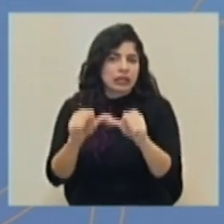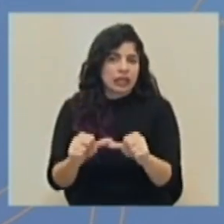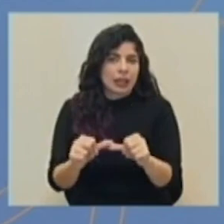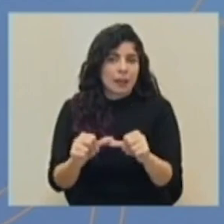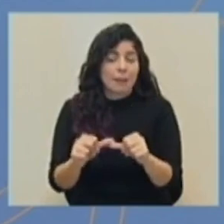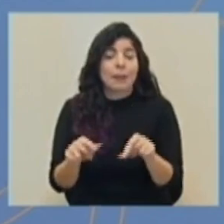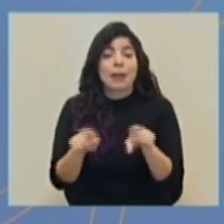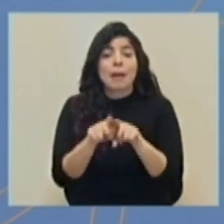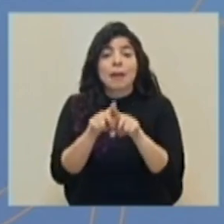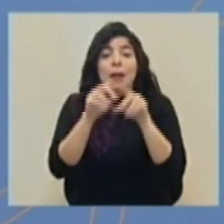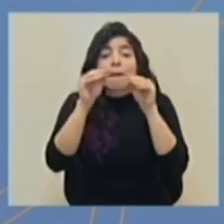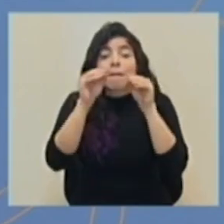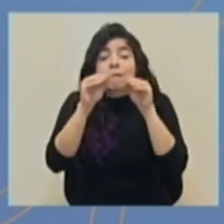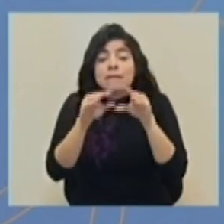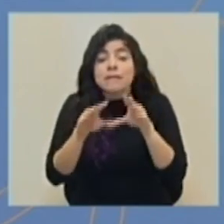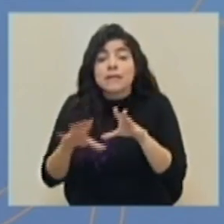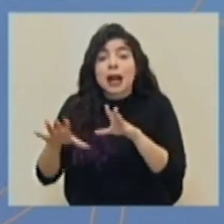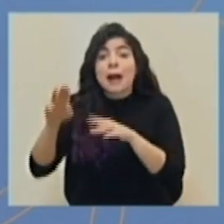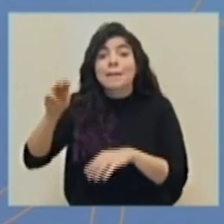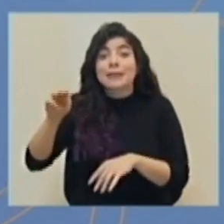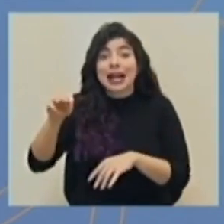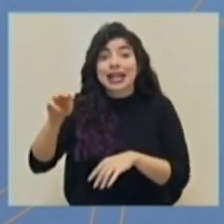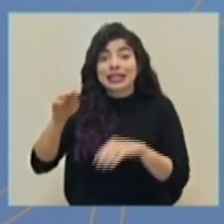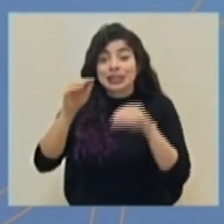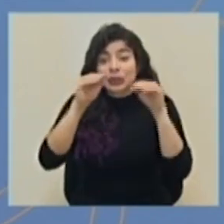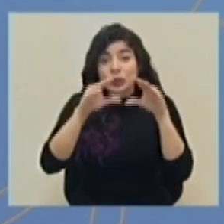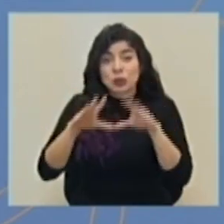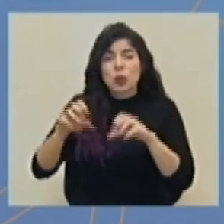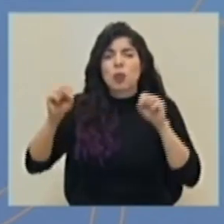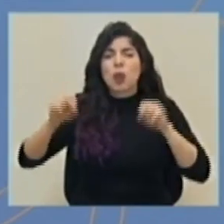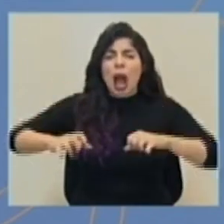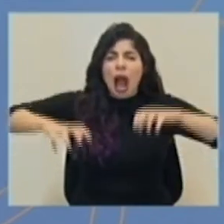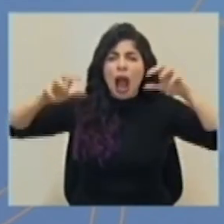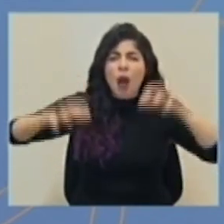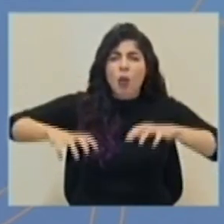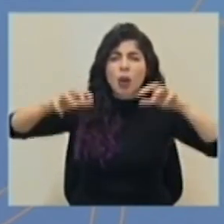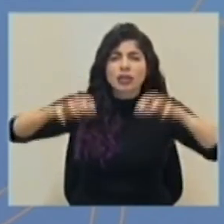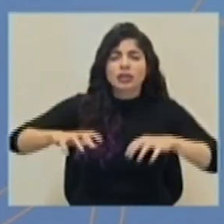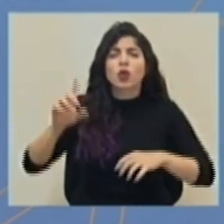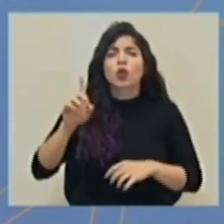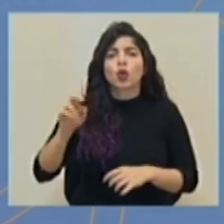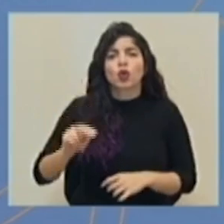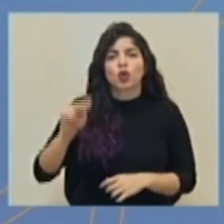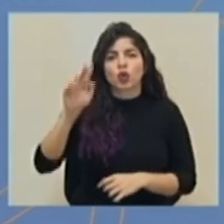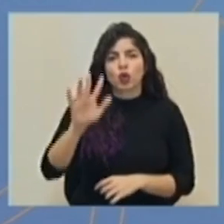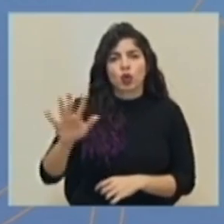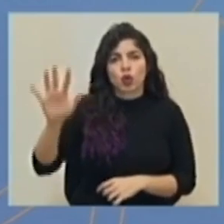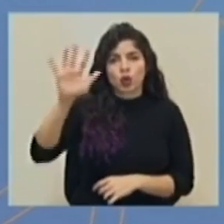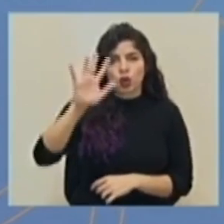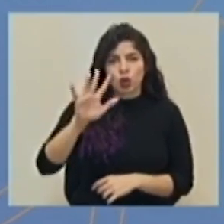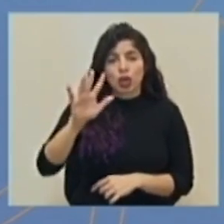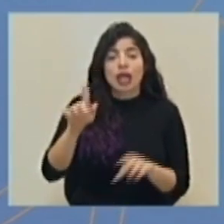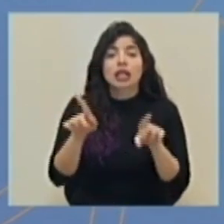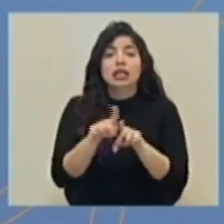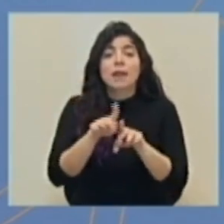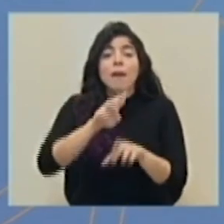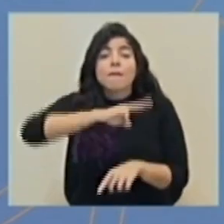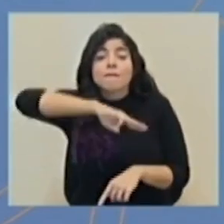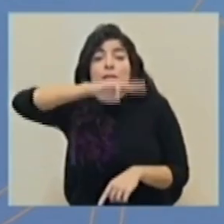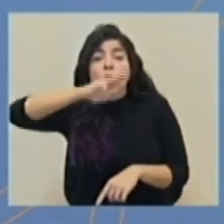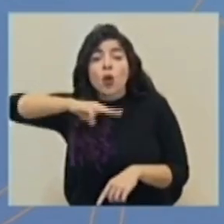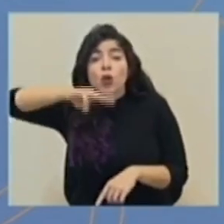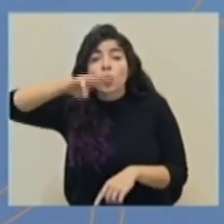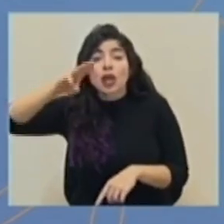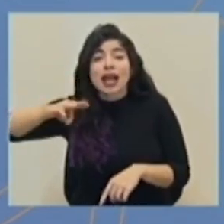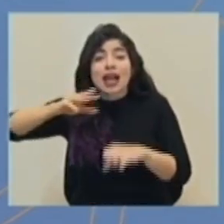partir de la madrugada del martes tengamos aguaceros en zona norte y en las partes montañosas